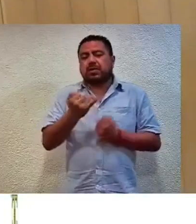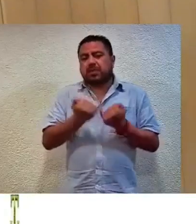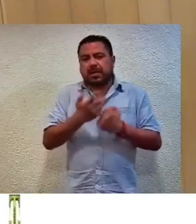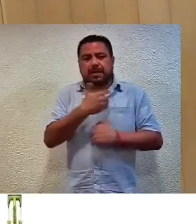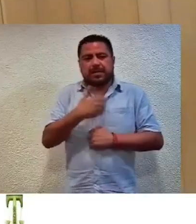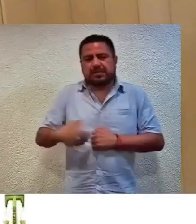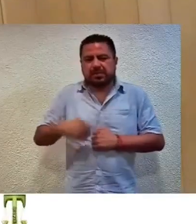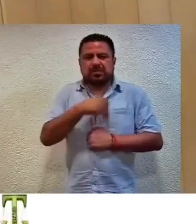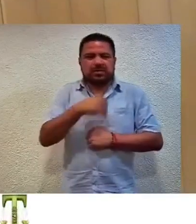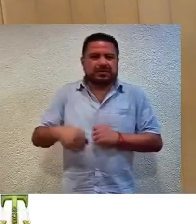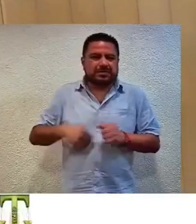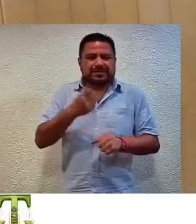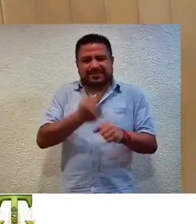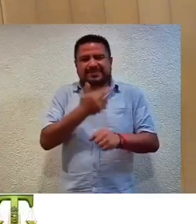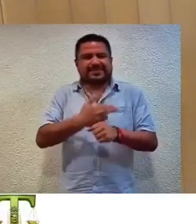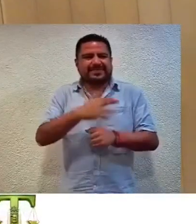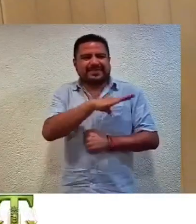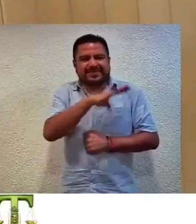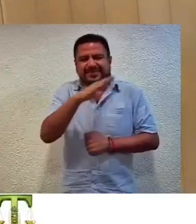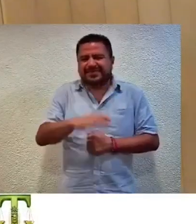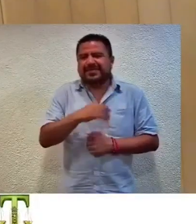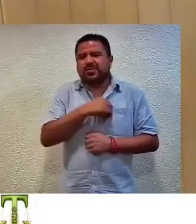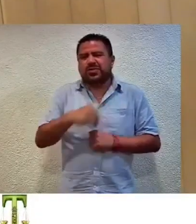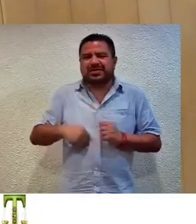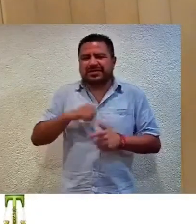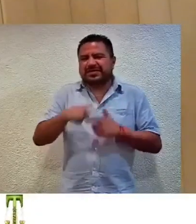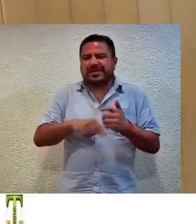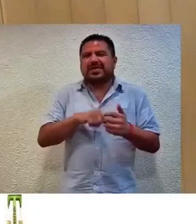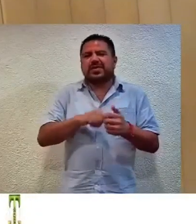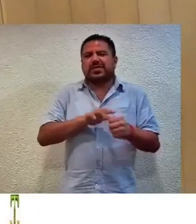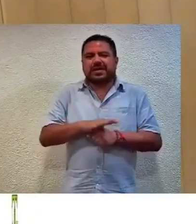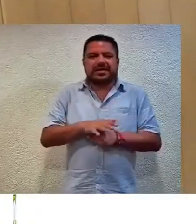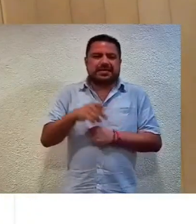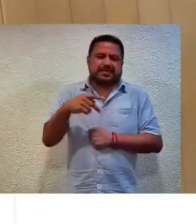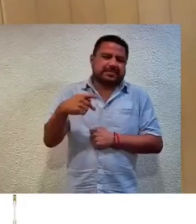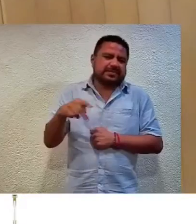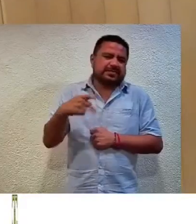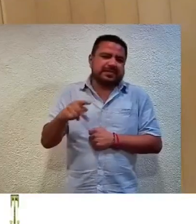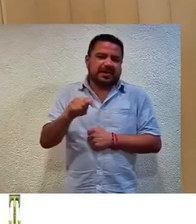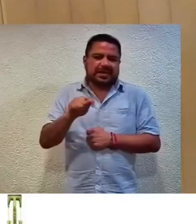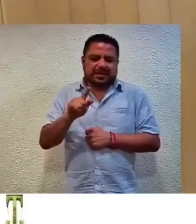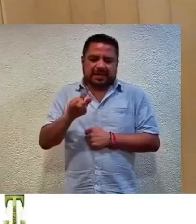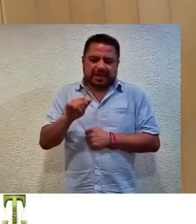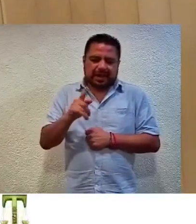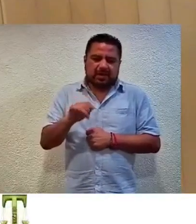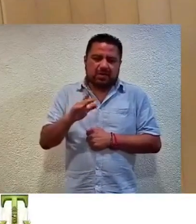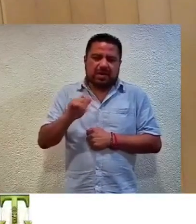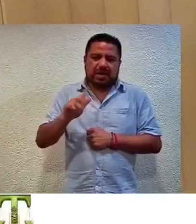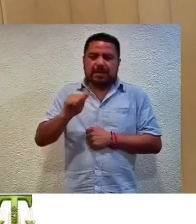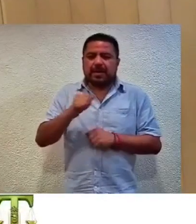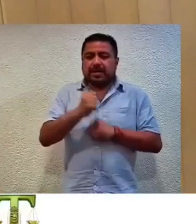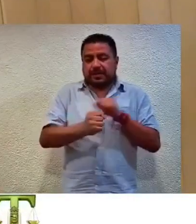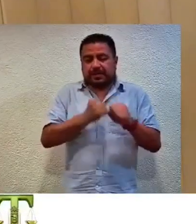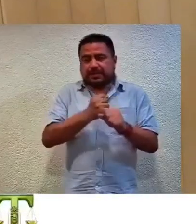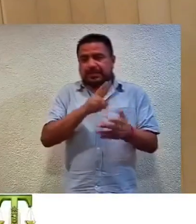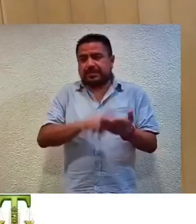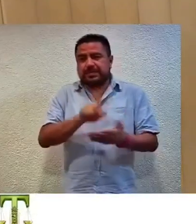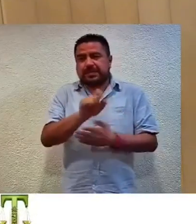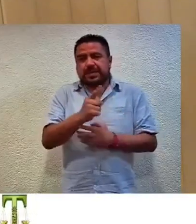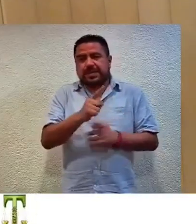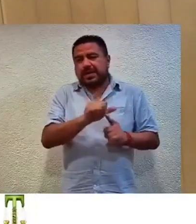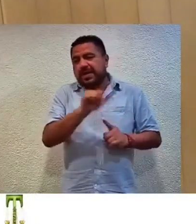municipal y secretario general del Ayuntamiento Municipal Constitucional de Tlacuapa, Guerrero, del periodo 2021